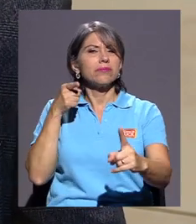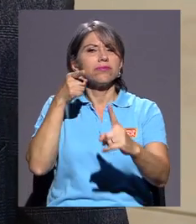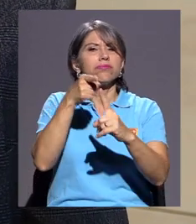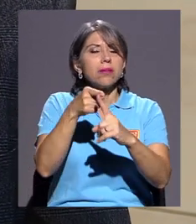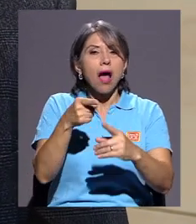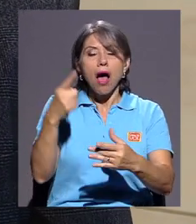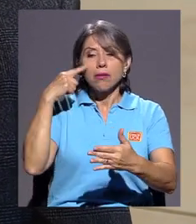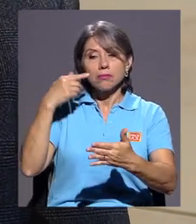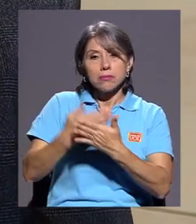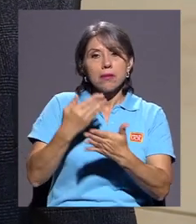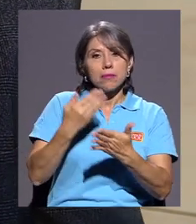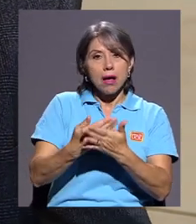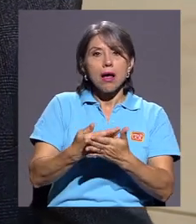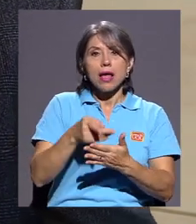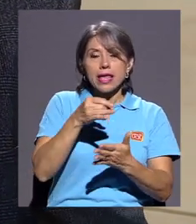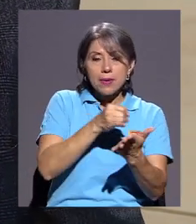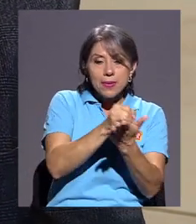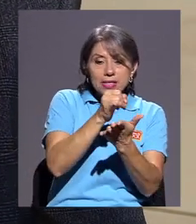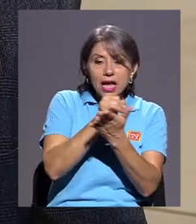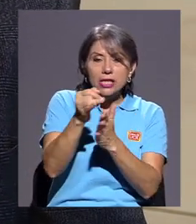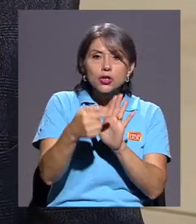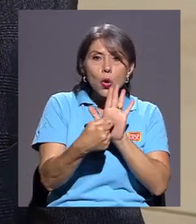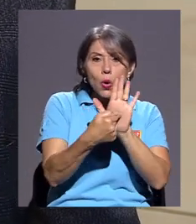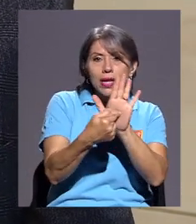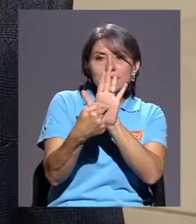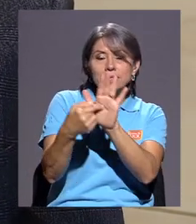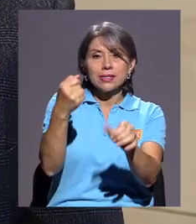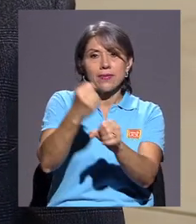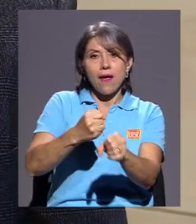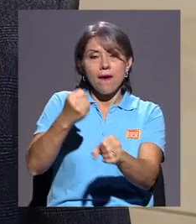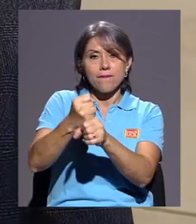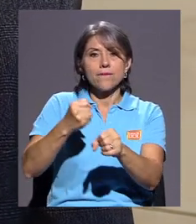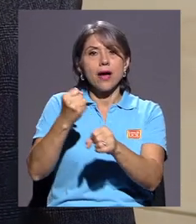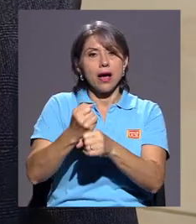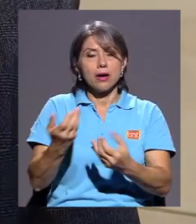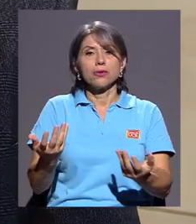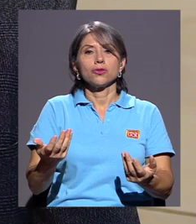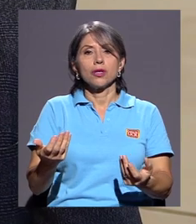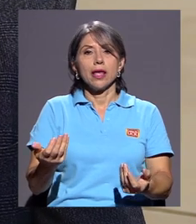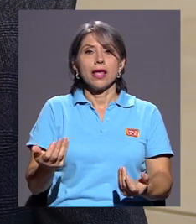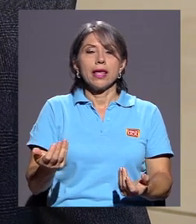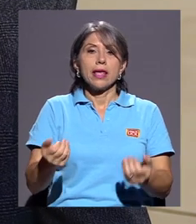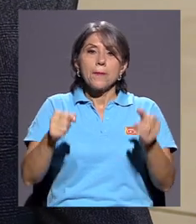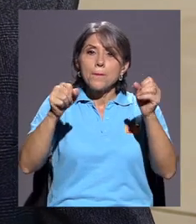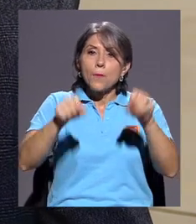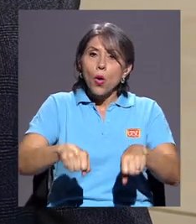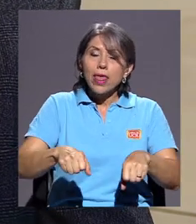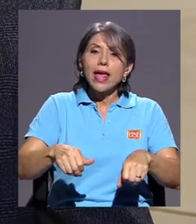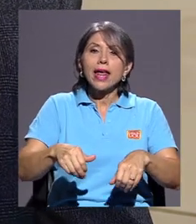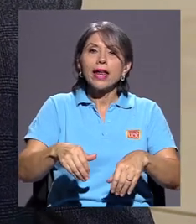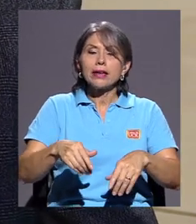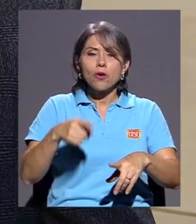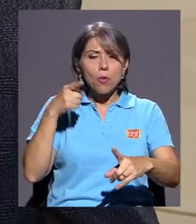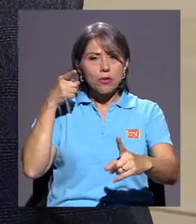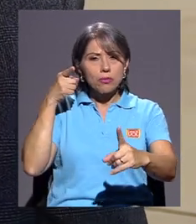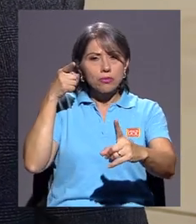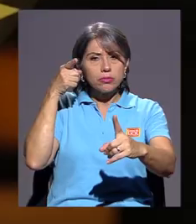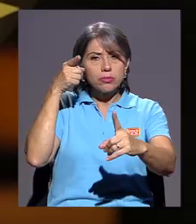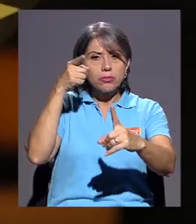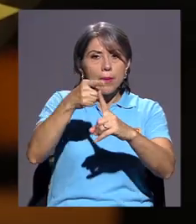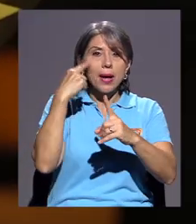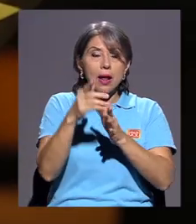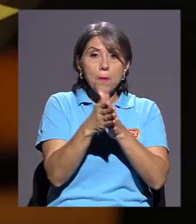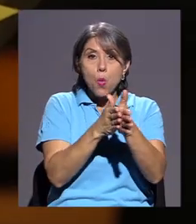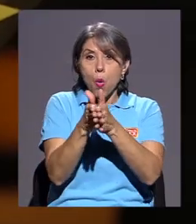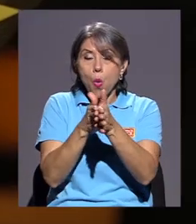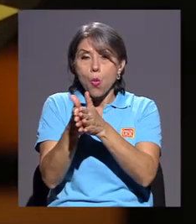existencia de estas investigaciones o trabajos que se hacen y poder ir definiendo una ruta sobre la